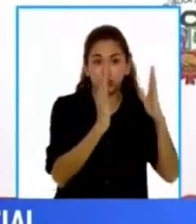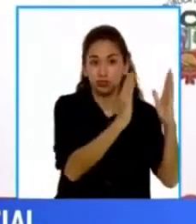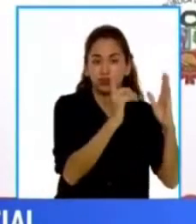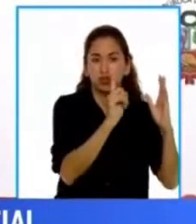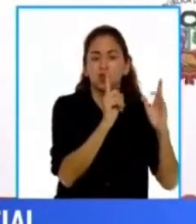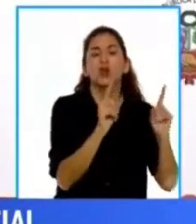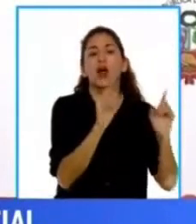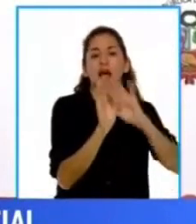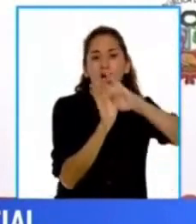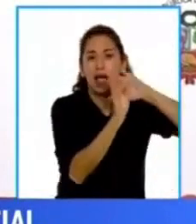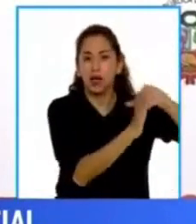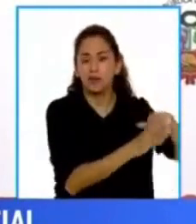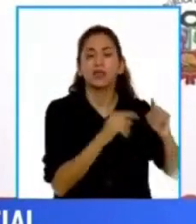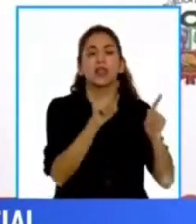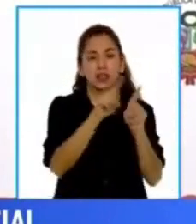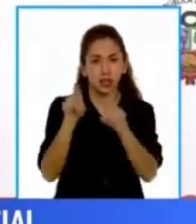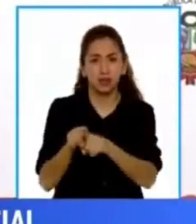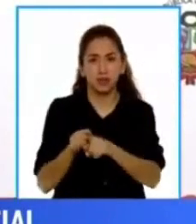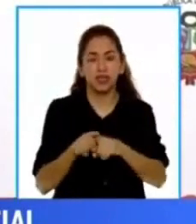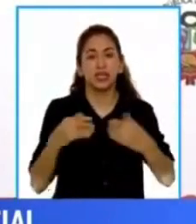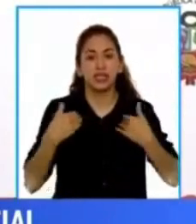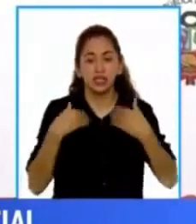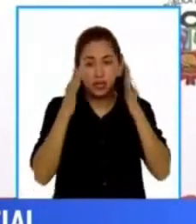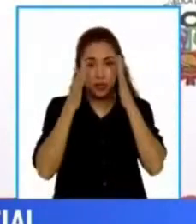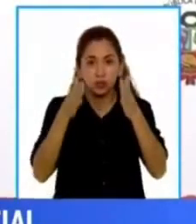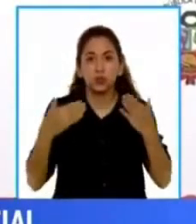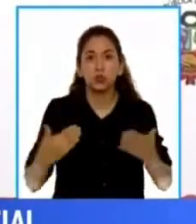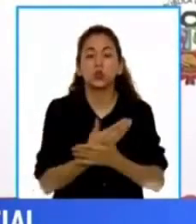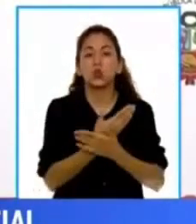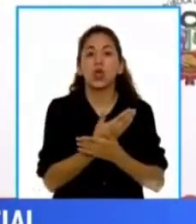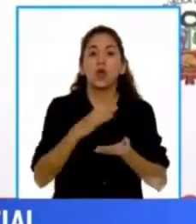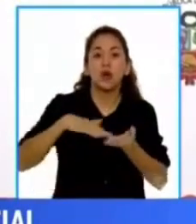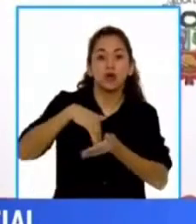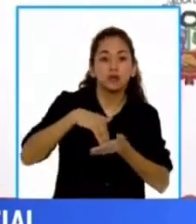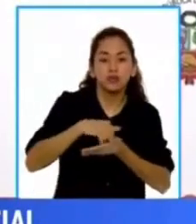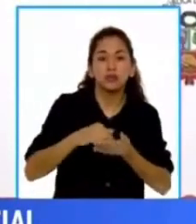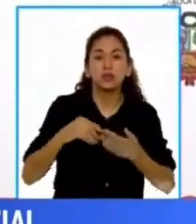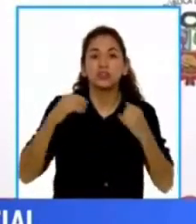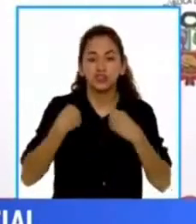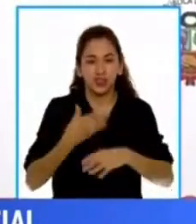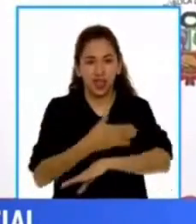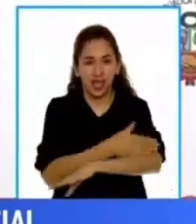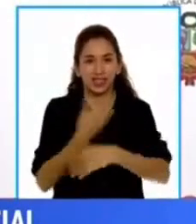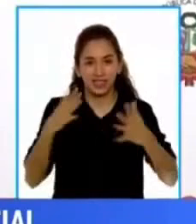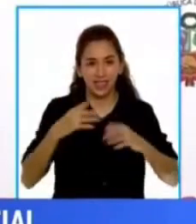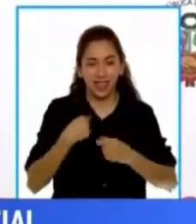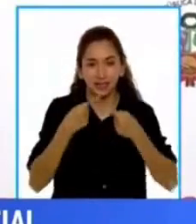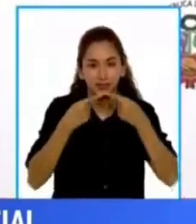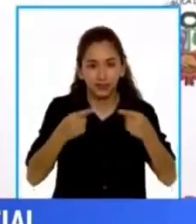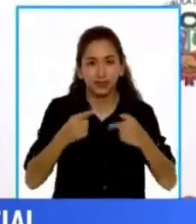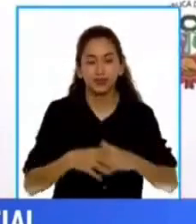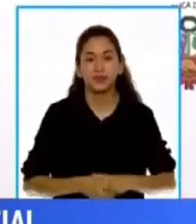efectivamente las defunciones, sino también que dé cuenta de los criterios de vulnerabilidad que acabo de mencionar.